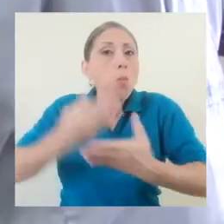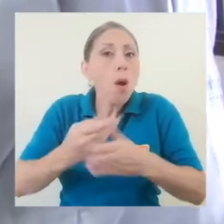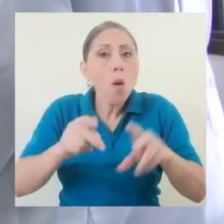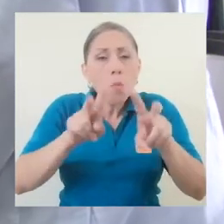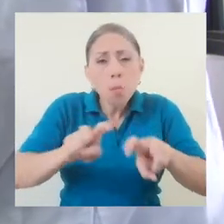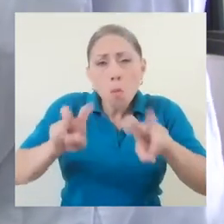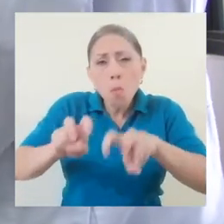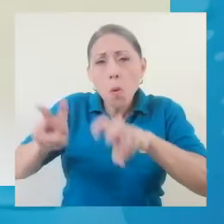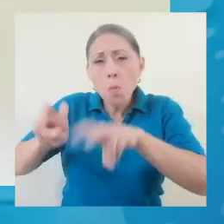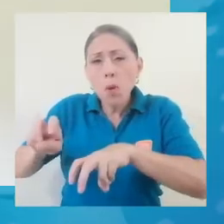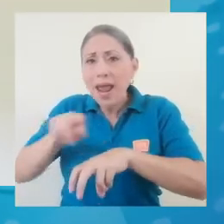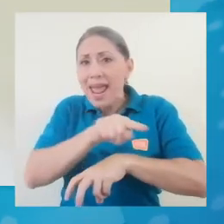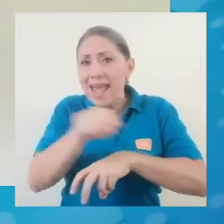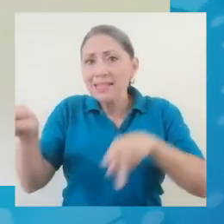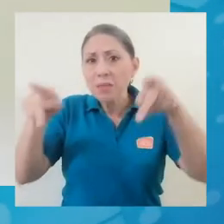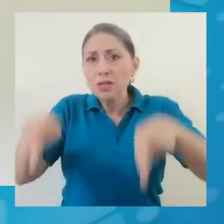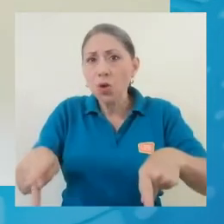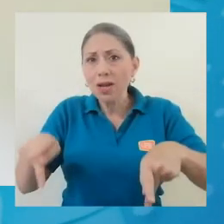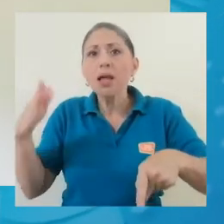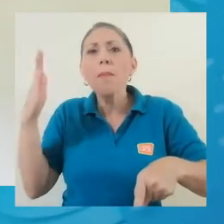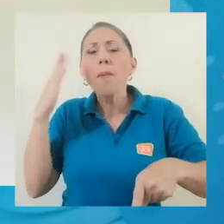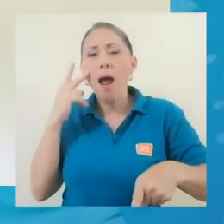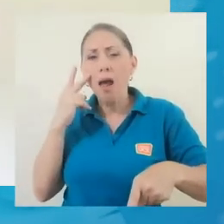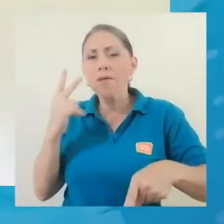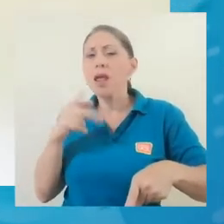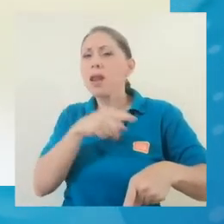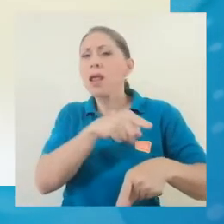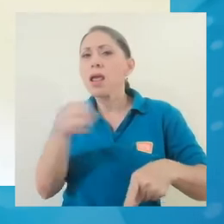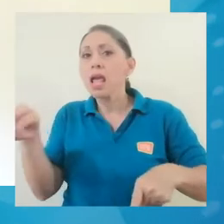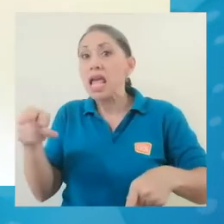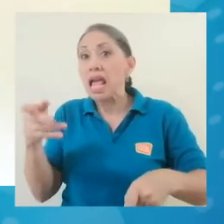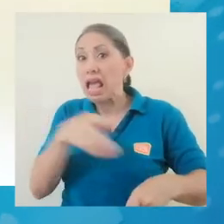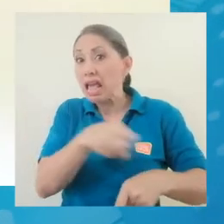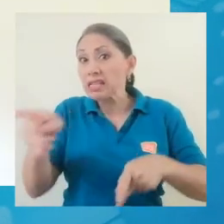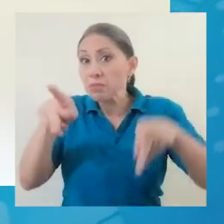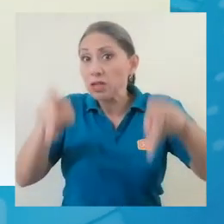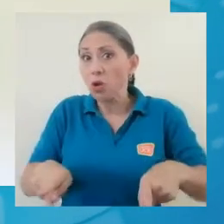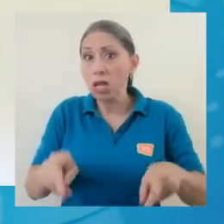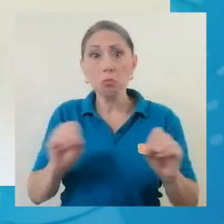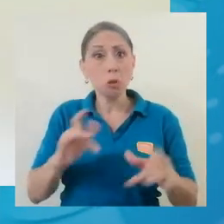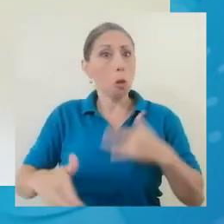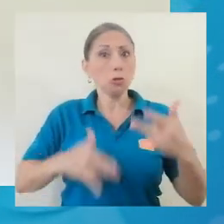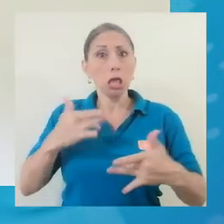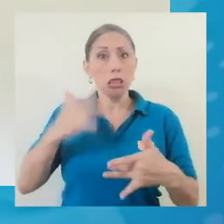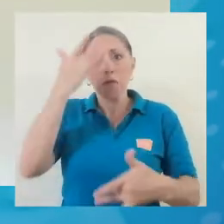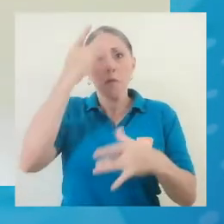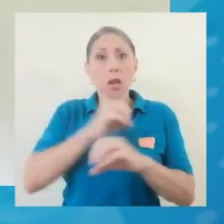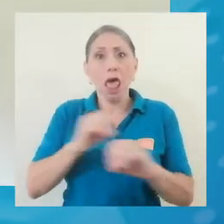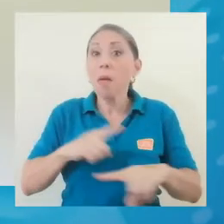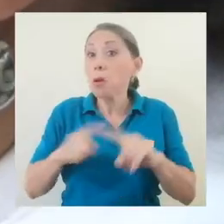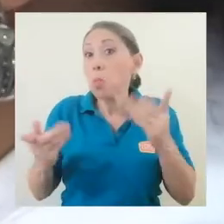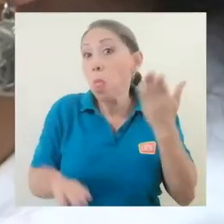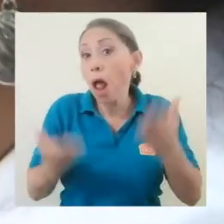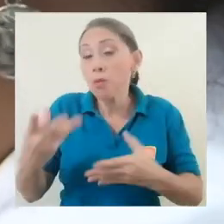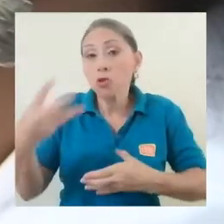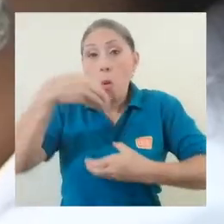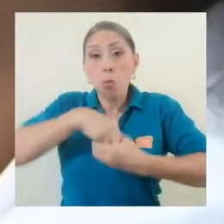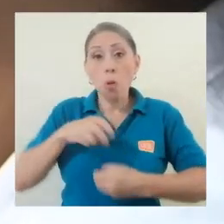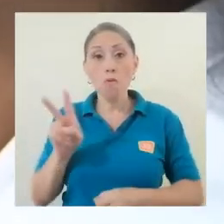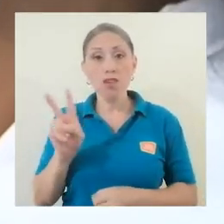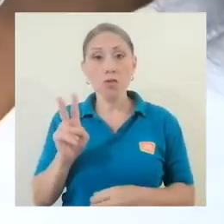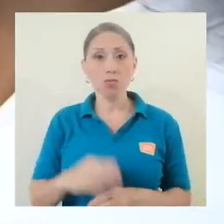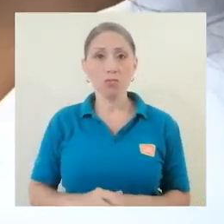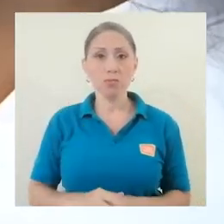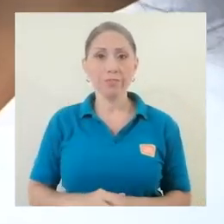todas esas personas para ver quiénes de las personas que son asintomáticas son también portadoras del virus.